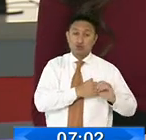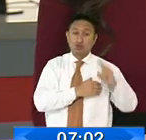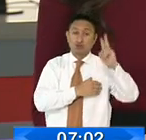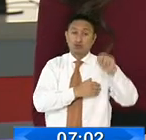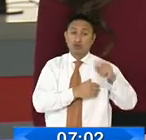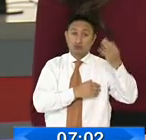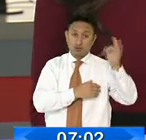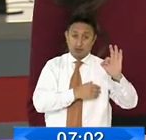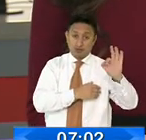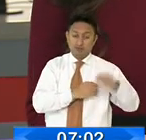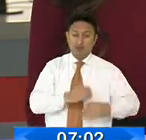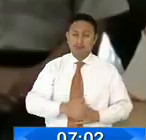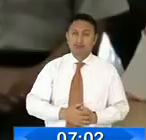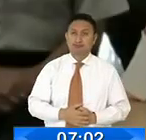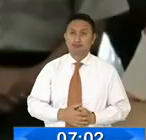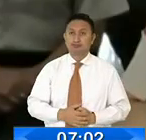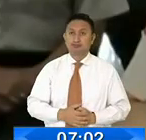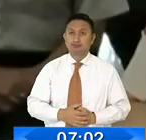diecinueve.